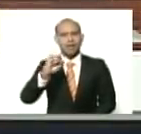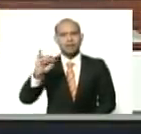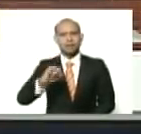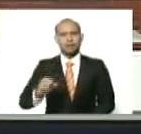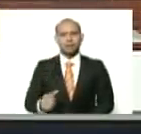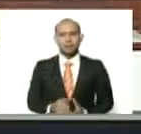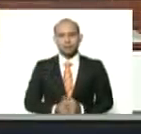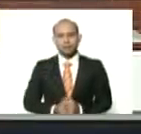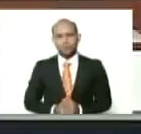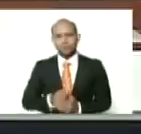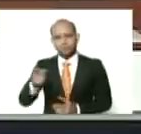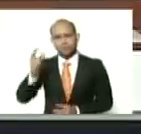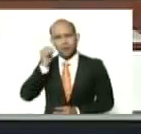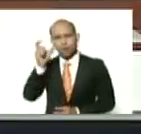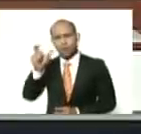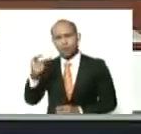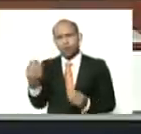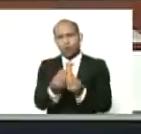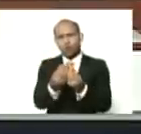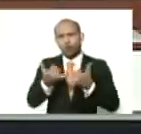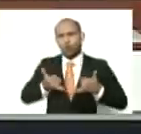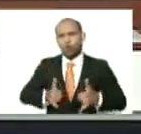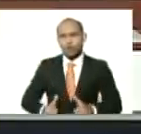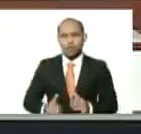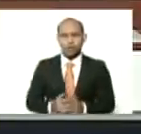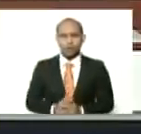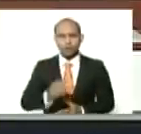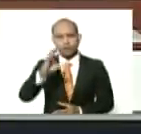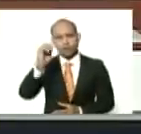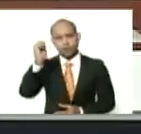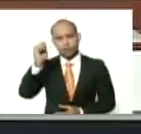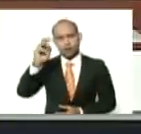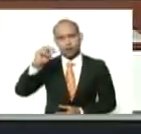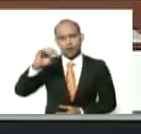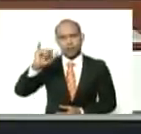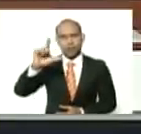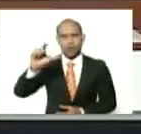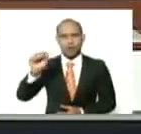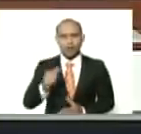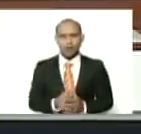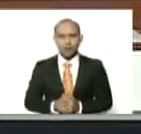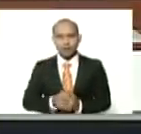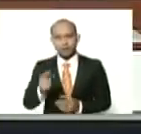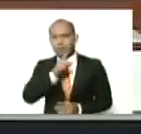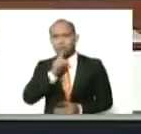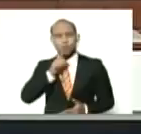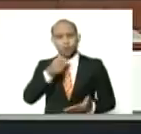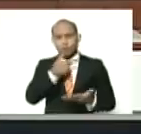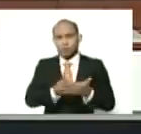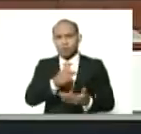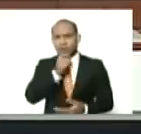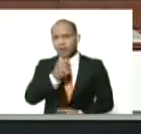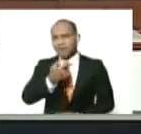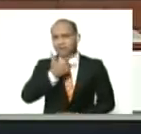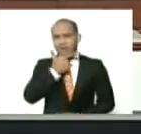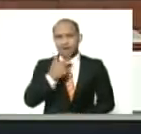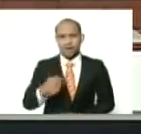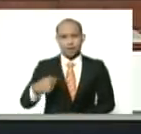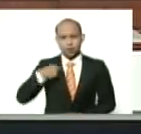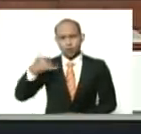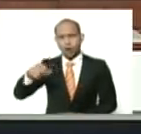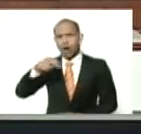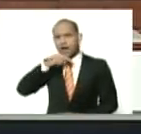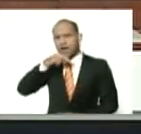Carolis trajo a su hija, muy bella, Camila, Camila, tiene un nombre bellísimo, nosotros tenemos una nieta, se llama